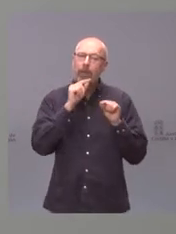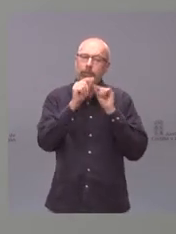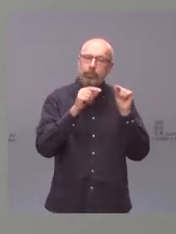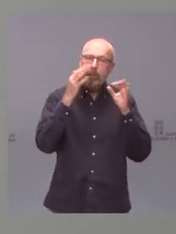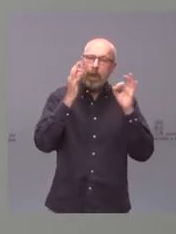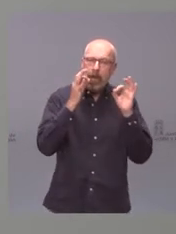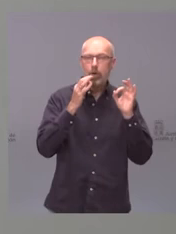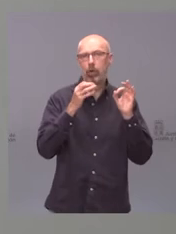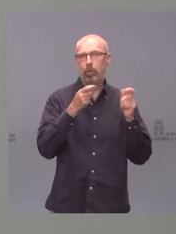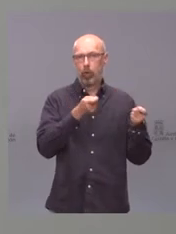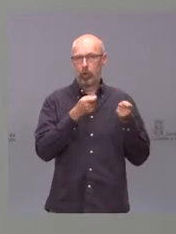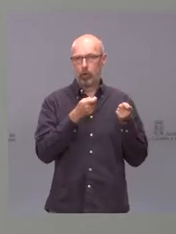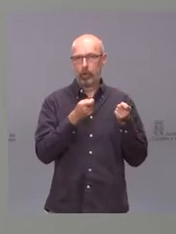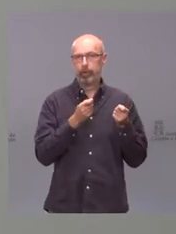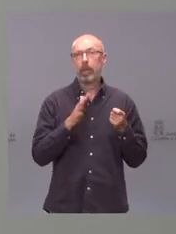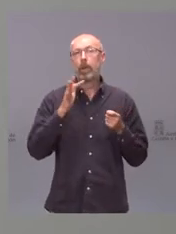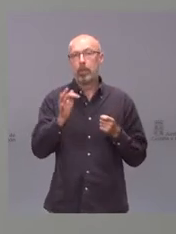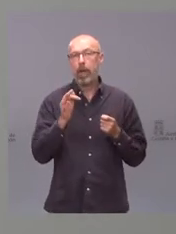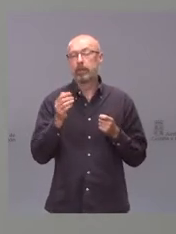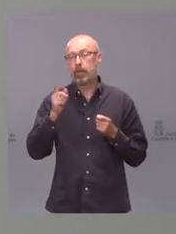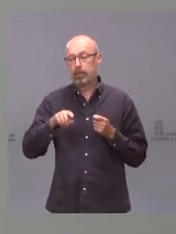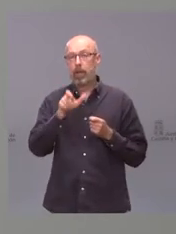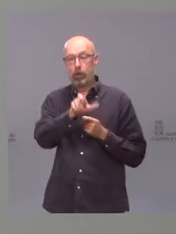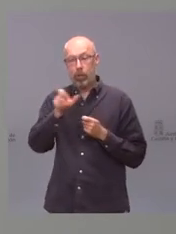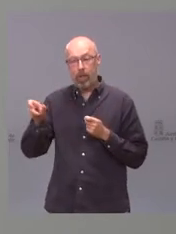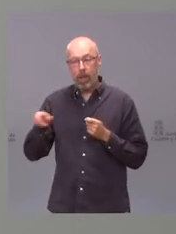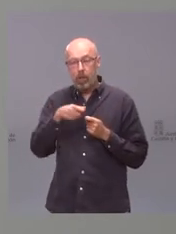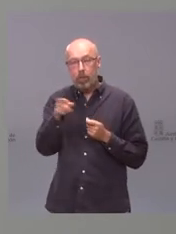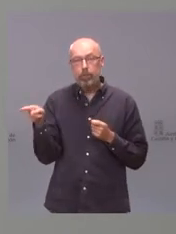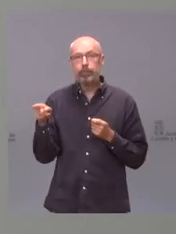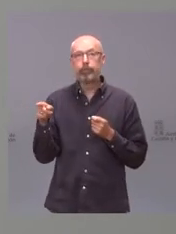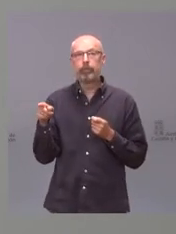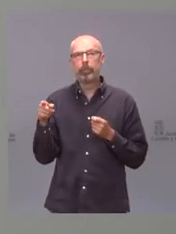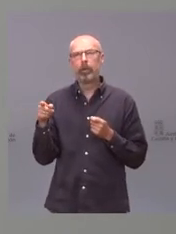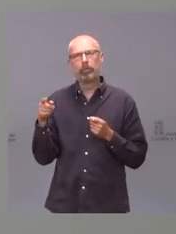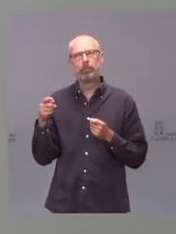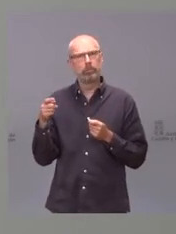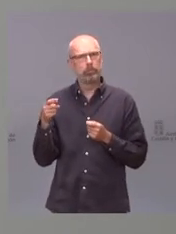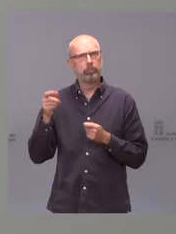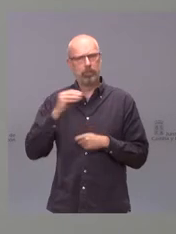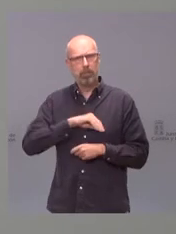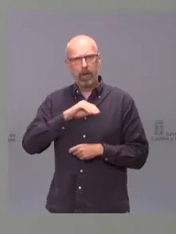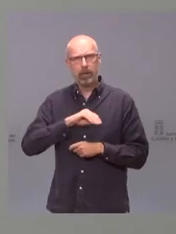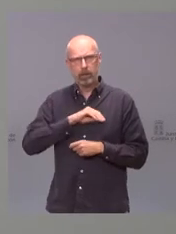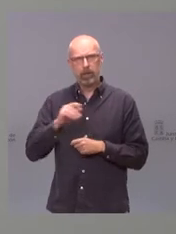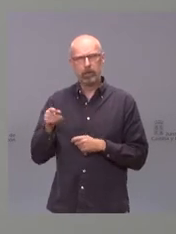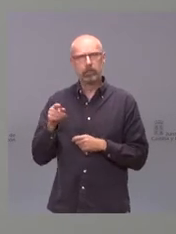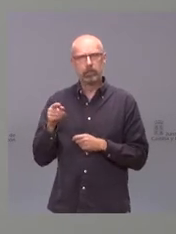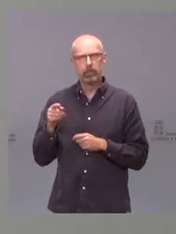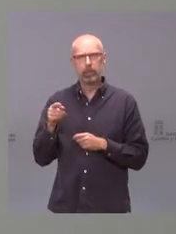lado, a todos los ciudadanos que están acudiendo de una manera muy importante a nuestro llamamiento para